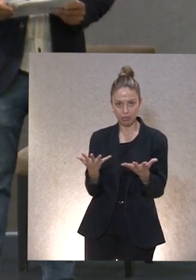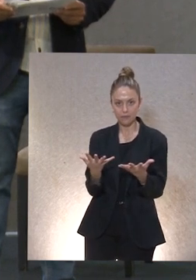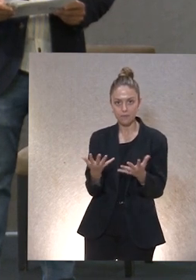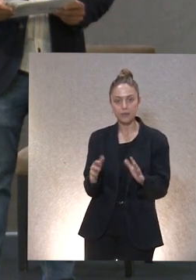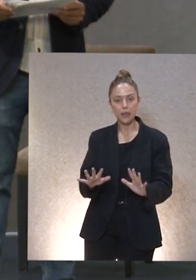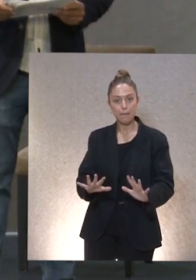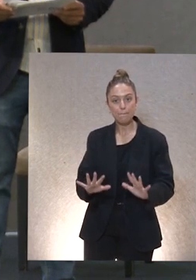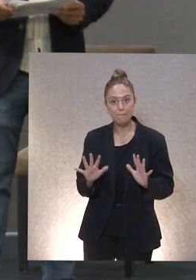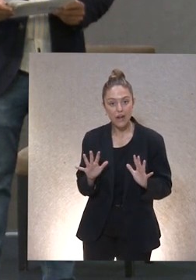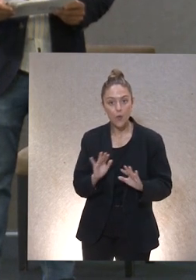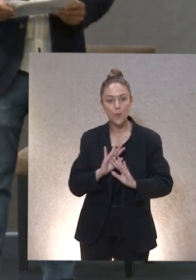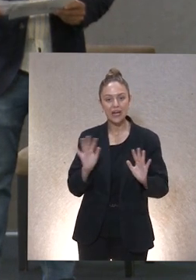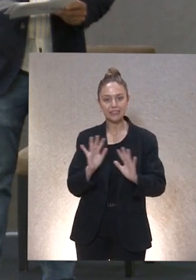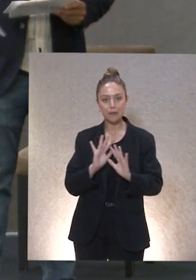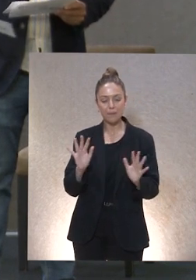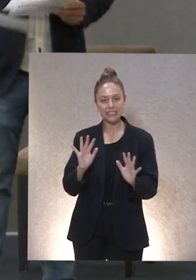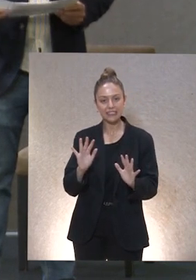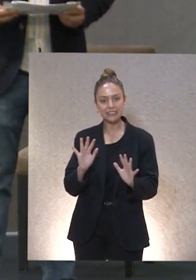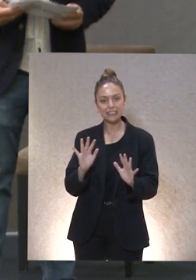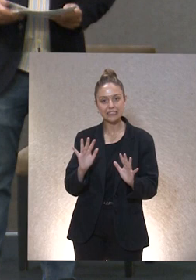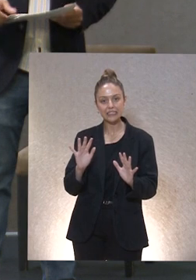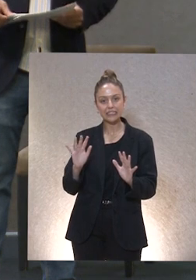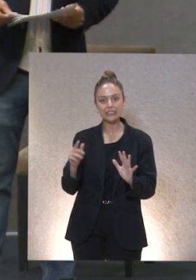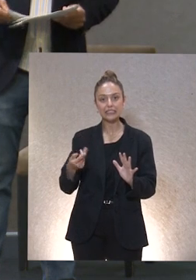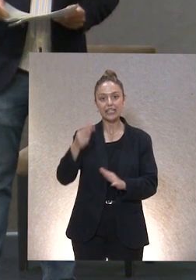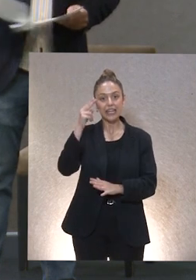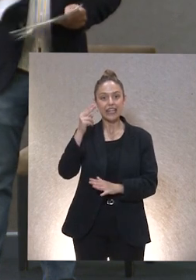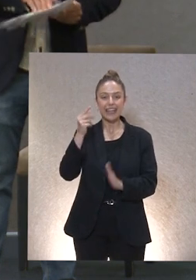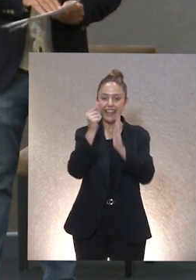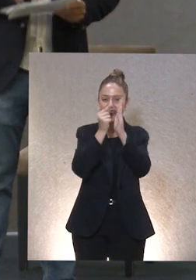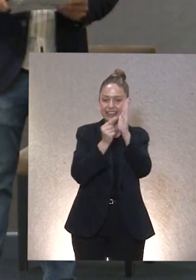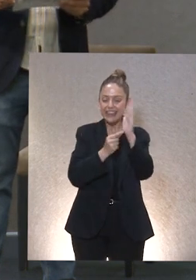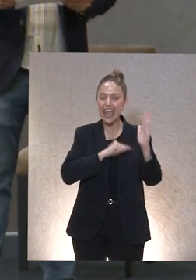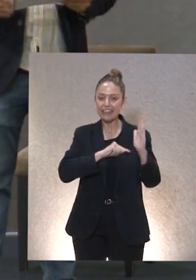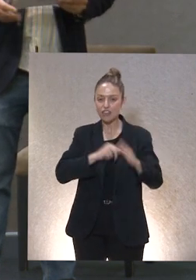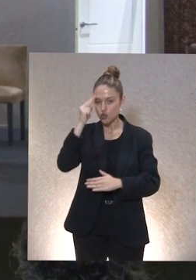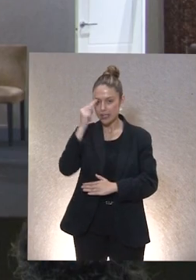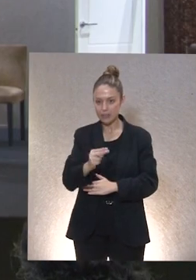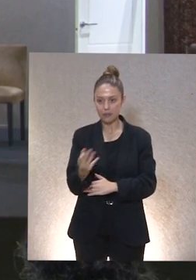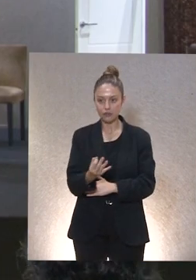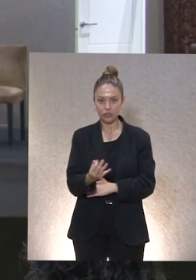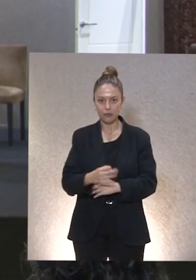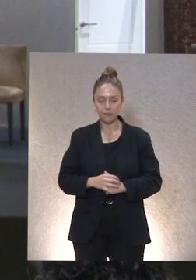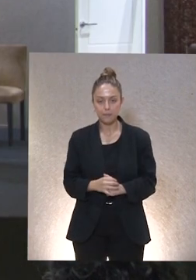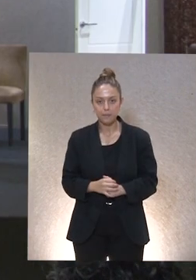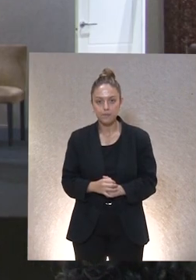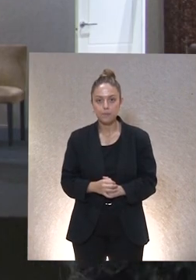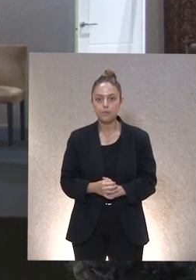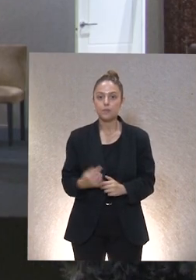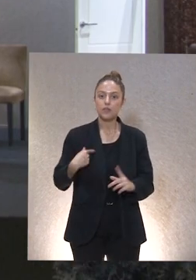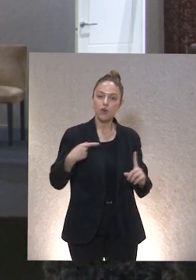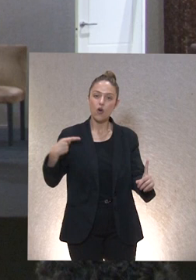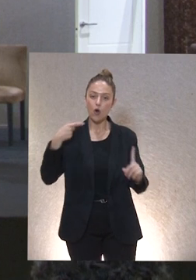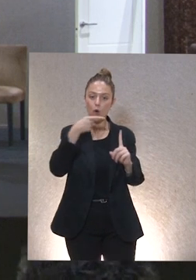solo puede hacerse respetando algunos imperativos éticos. Nuestra misión es acompañar en el